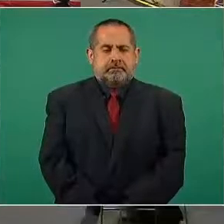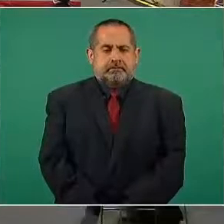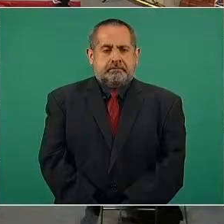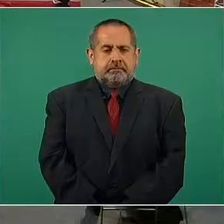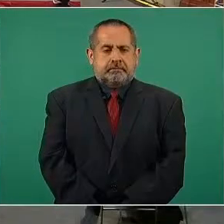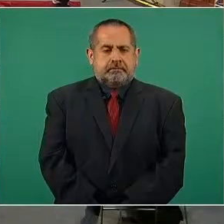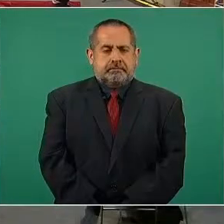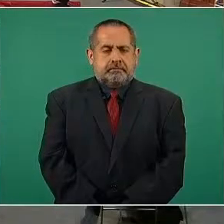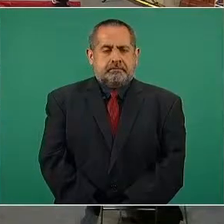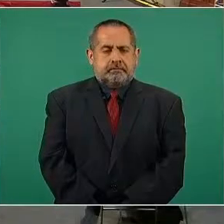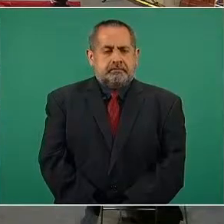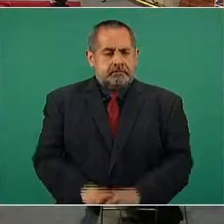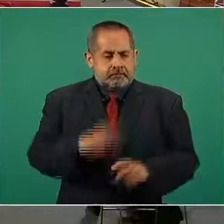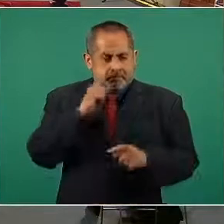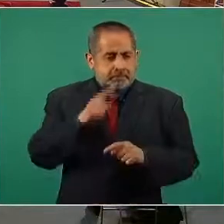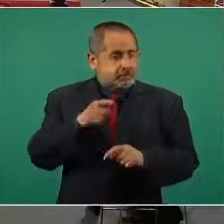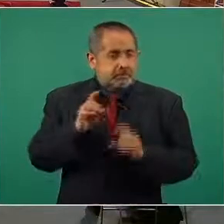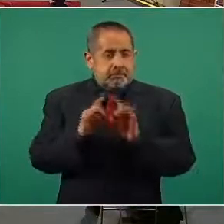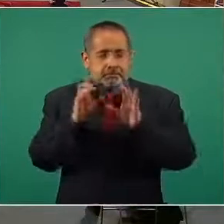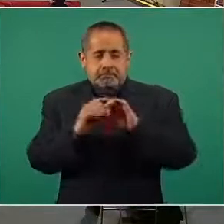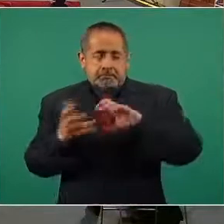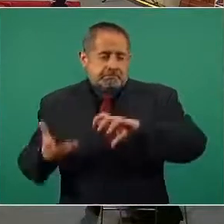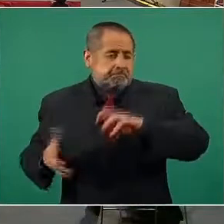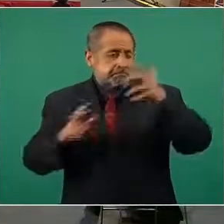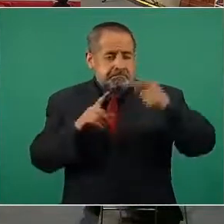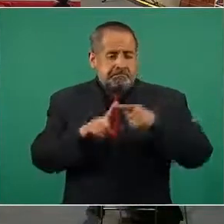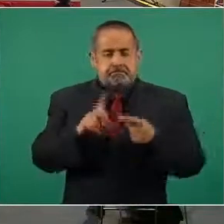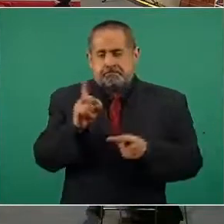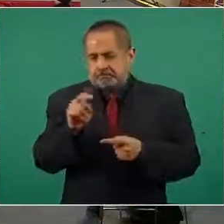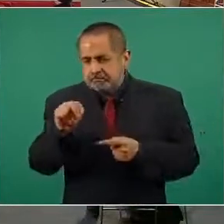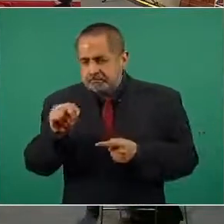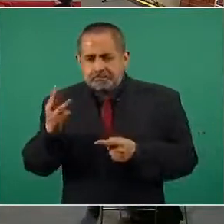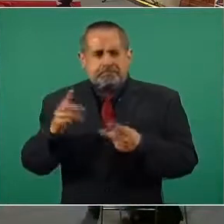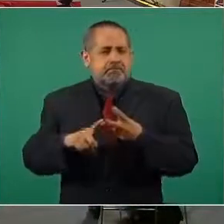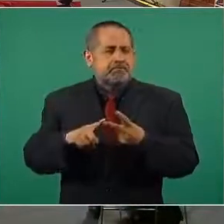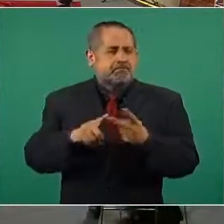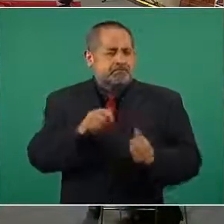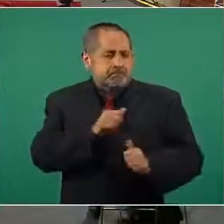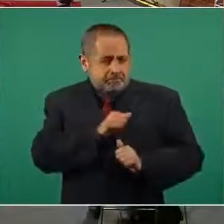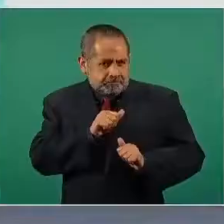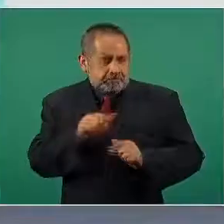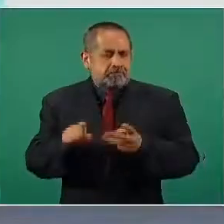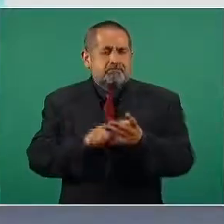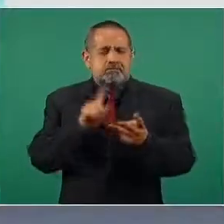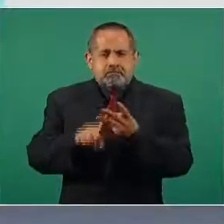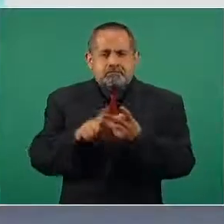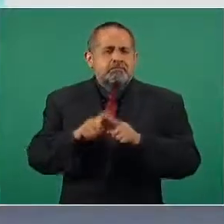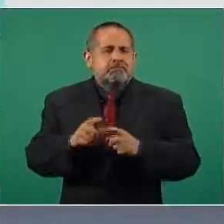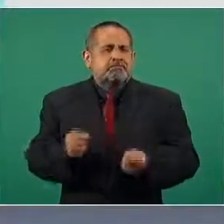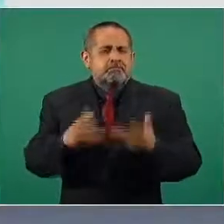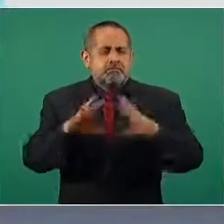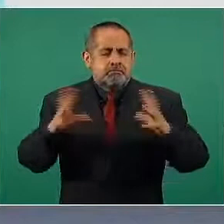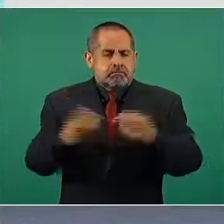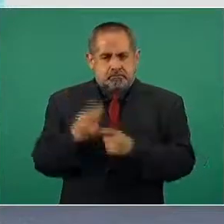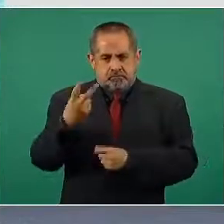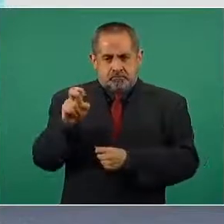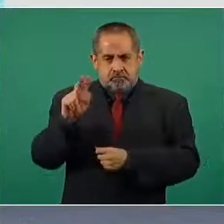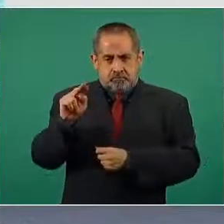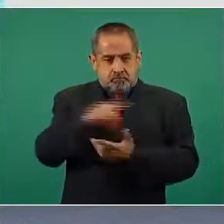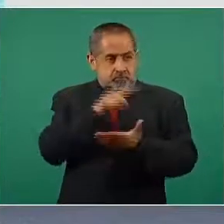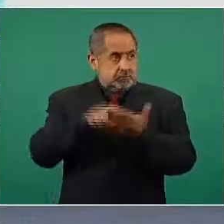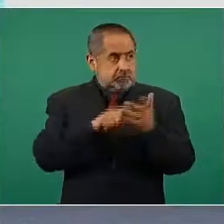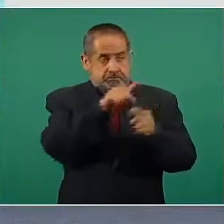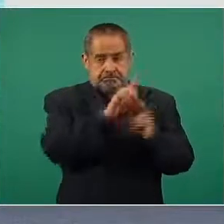En cuanto a la atención a desastres naturales, Plan N3, Plan Marina y Guardia Nacional, se han atendido 280 eventos,